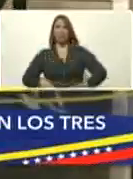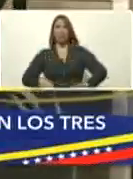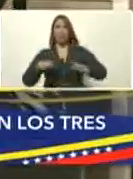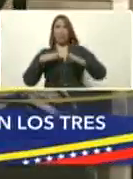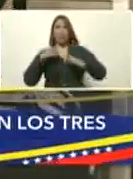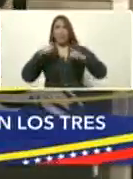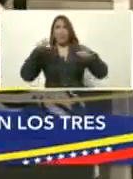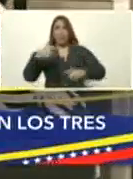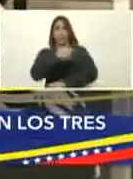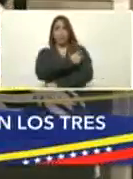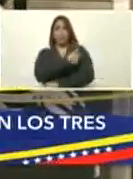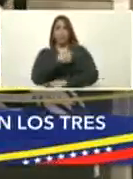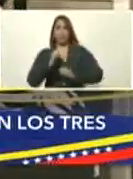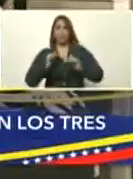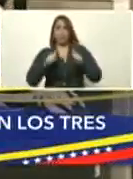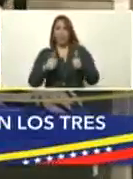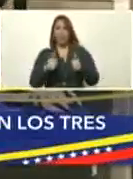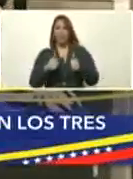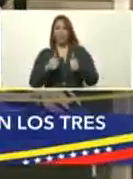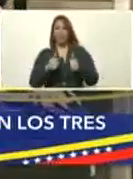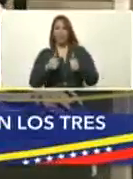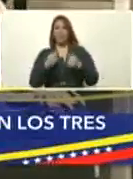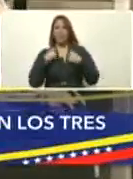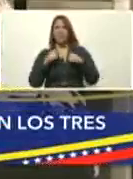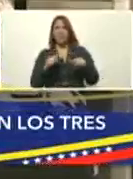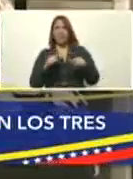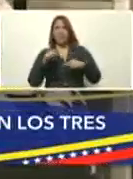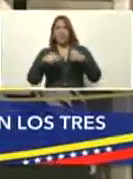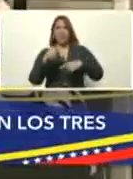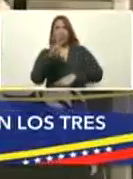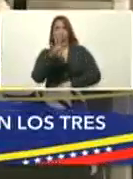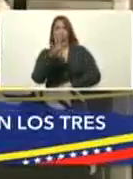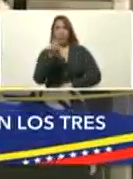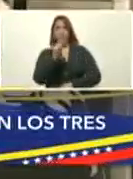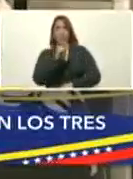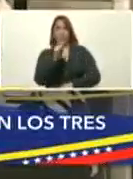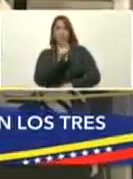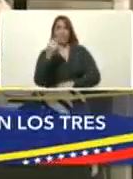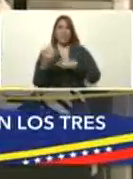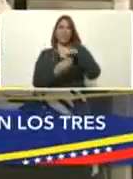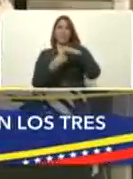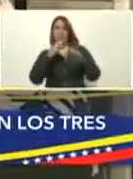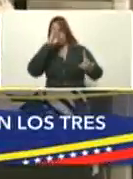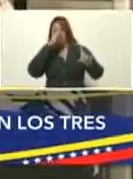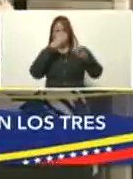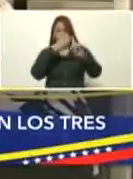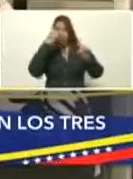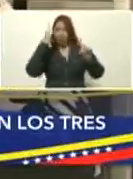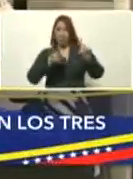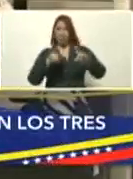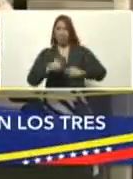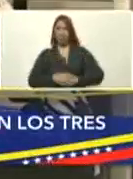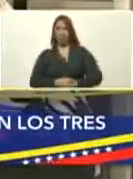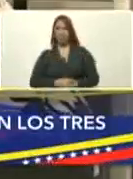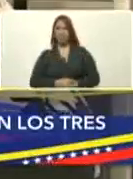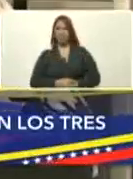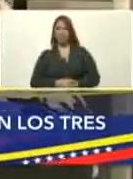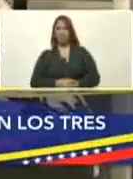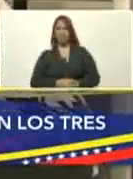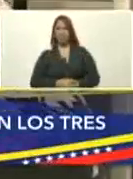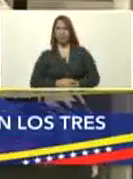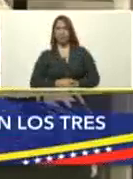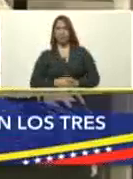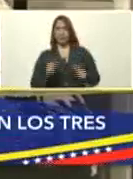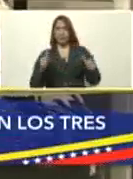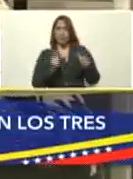comienzan a decaer después del cuarto mes. Básicamente, eso apuntó a recortar el intervalo.